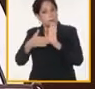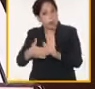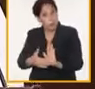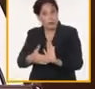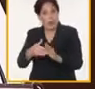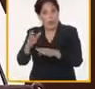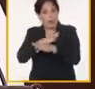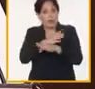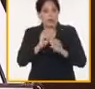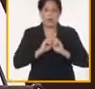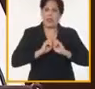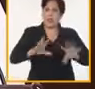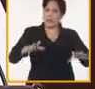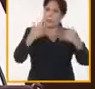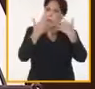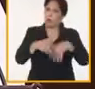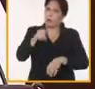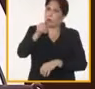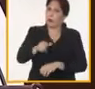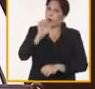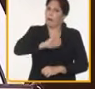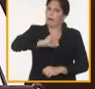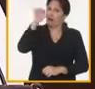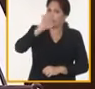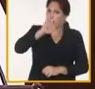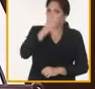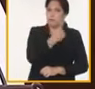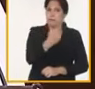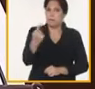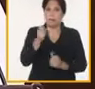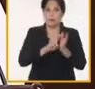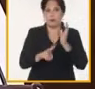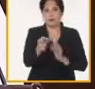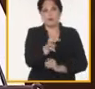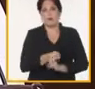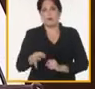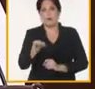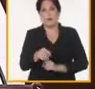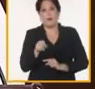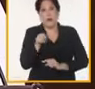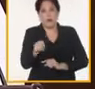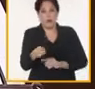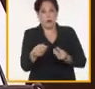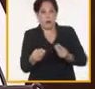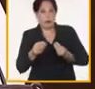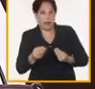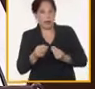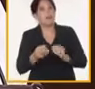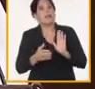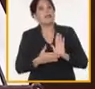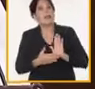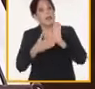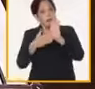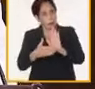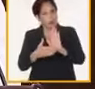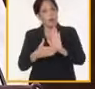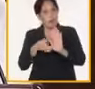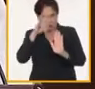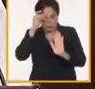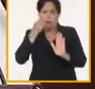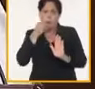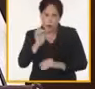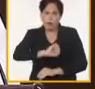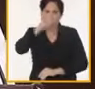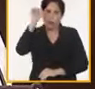múltiples ejemplos de productores destacados en cada territorio, lo que constituye la demostración del sí se puede.